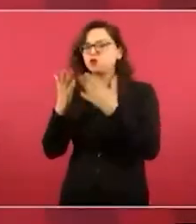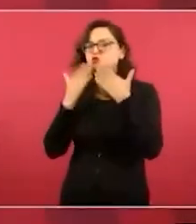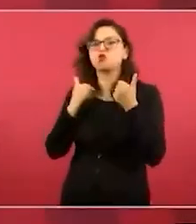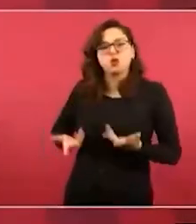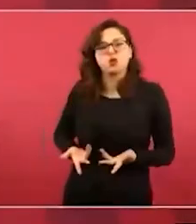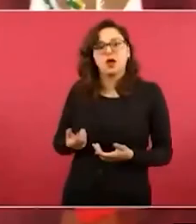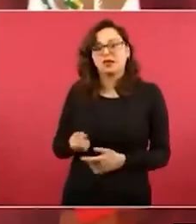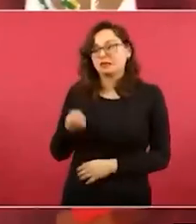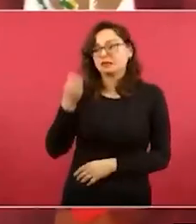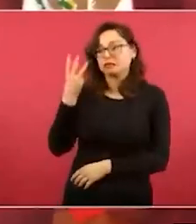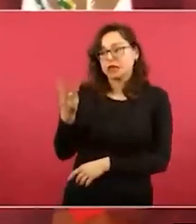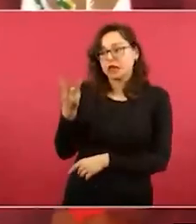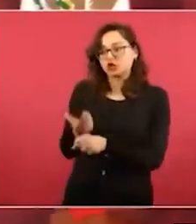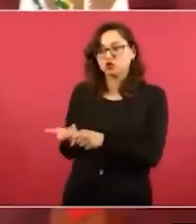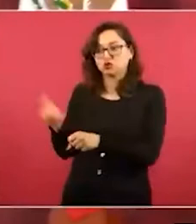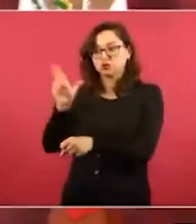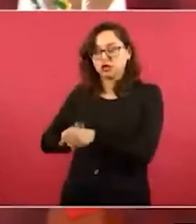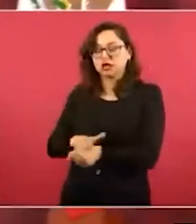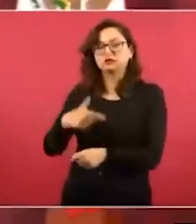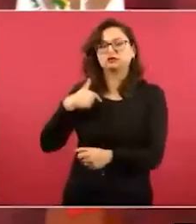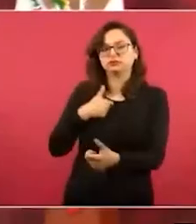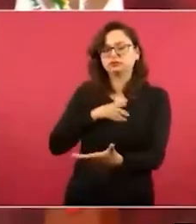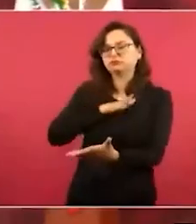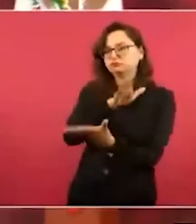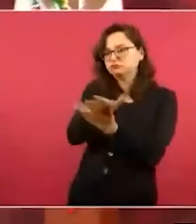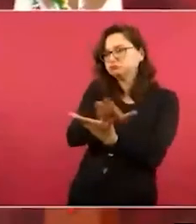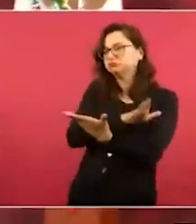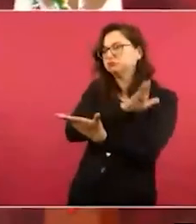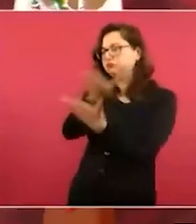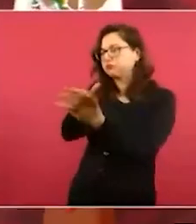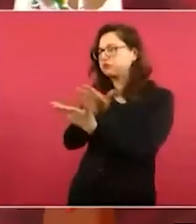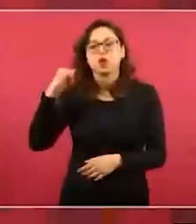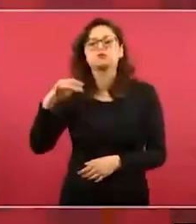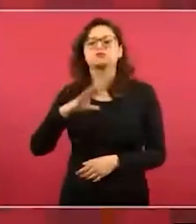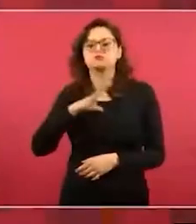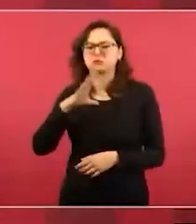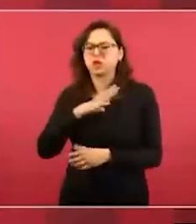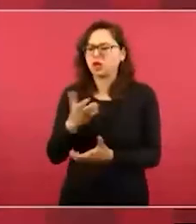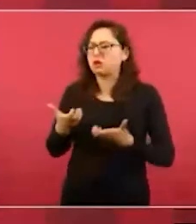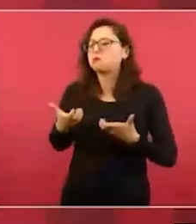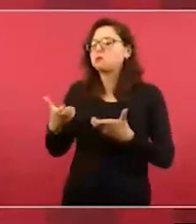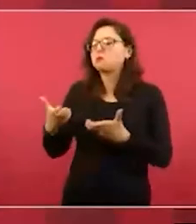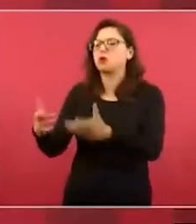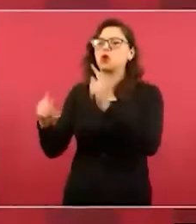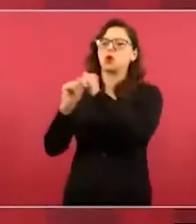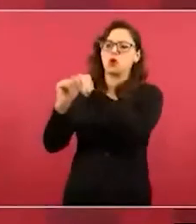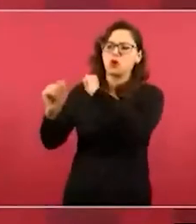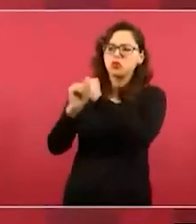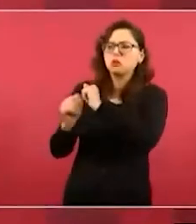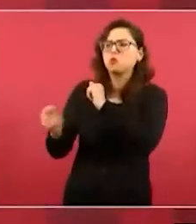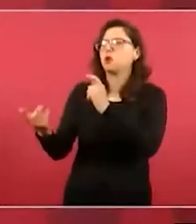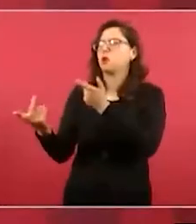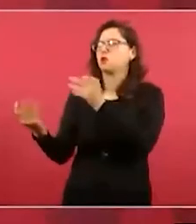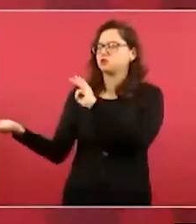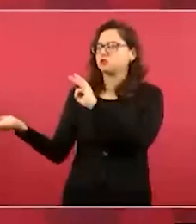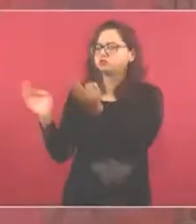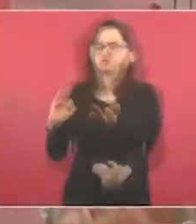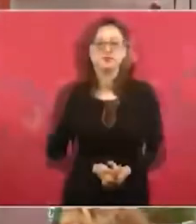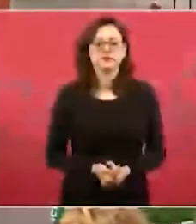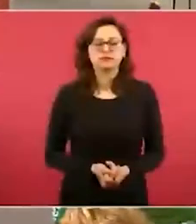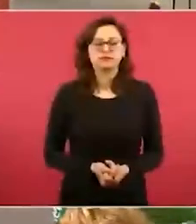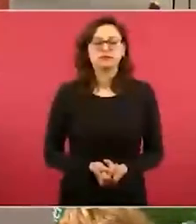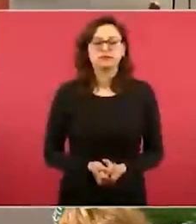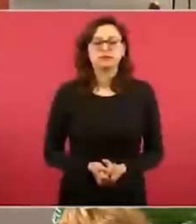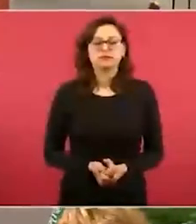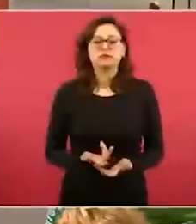tres Hospitales Del INSS Bienestar De Yucatán Y en ninguno De los tres Había pediatra